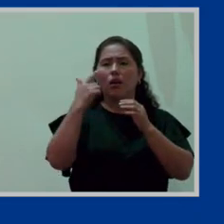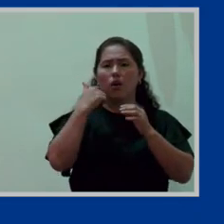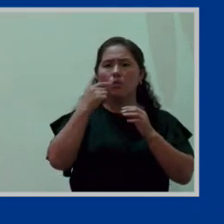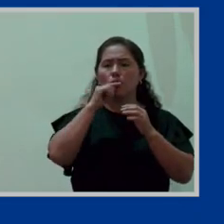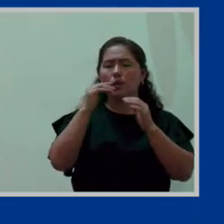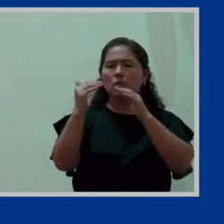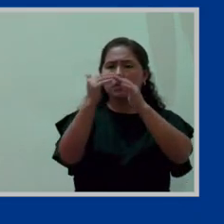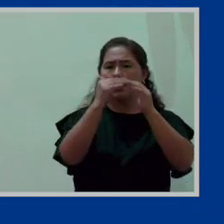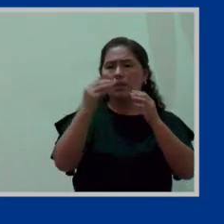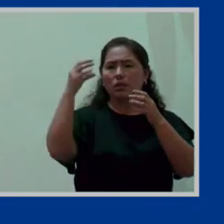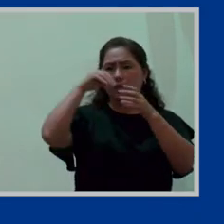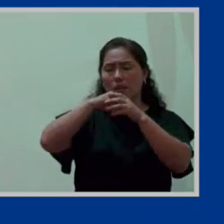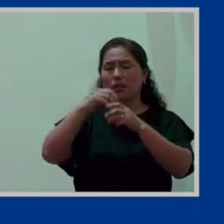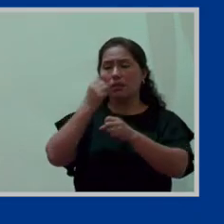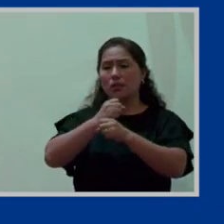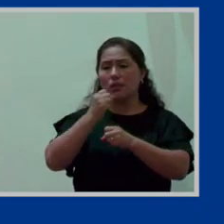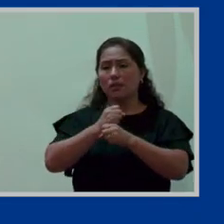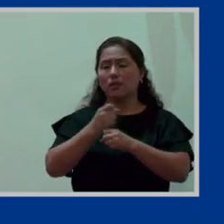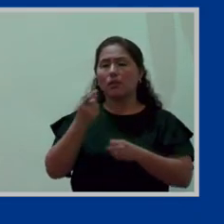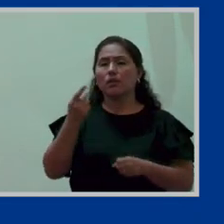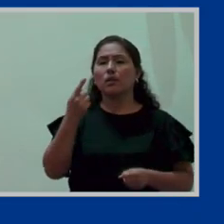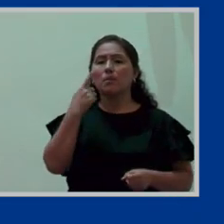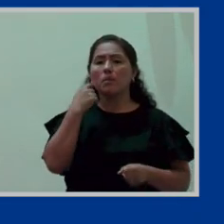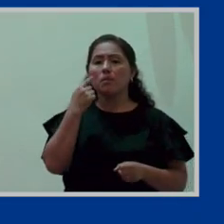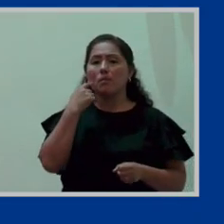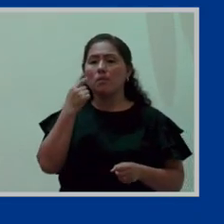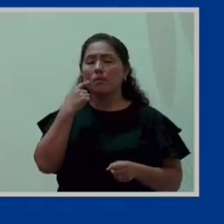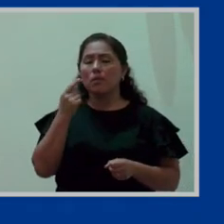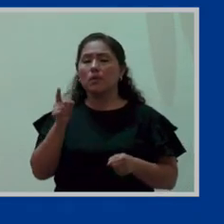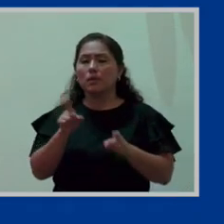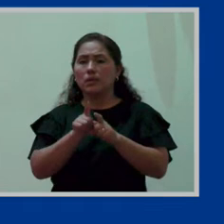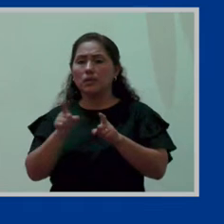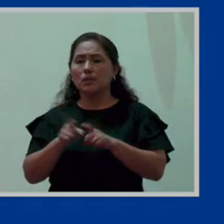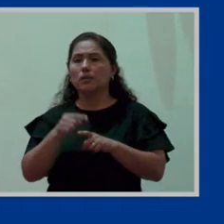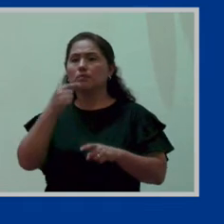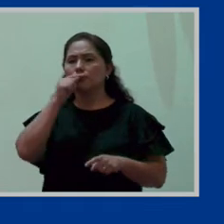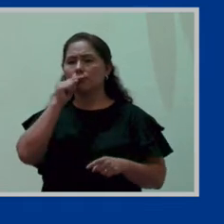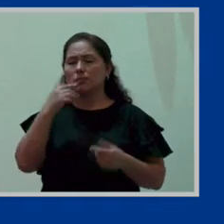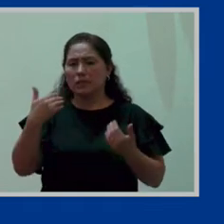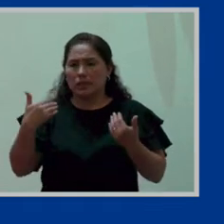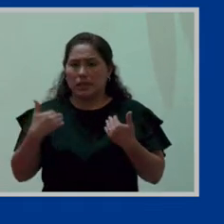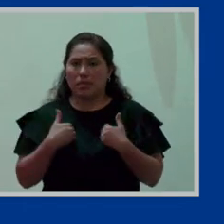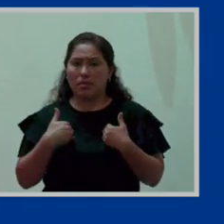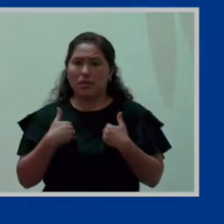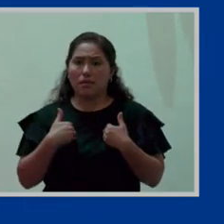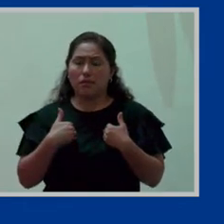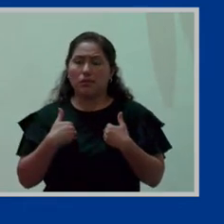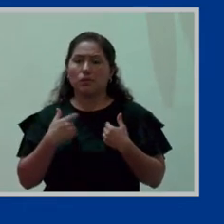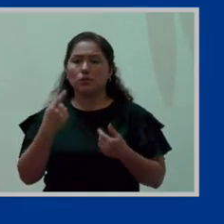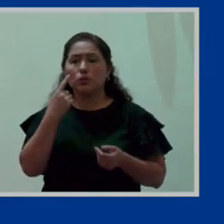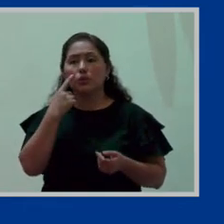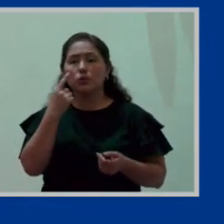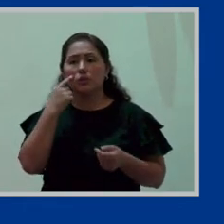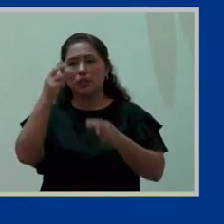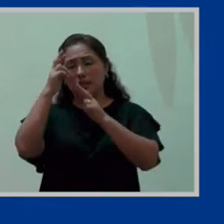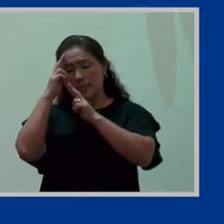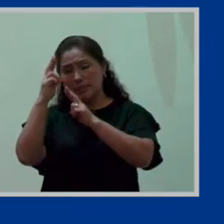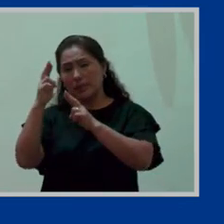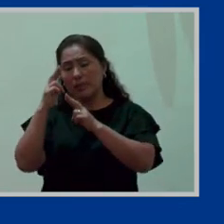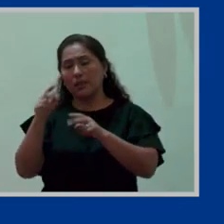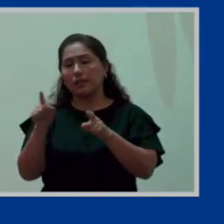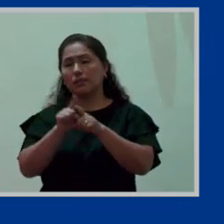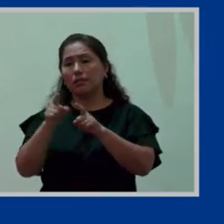mercado de trabajo varones e inclusive mujeres debemos reconocer y respetar